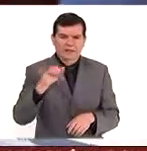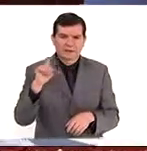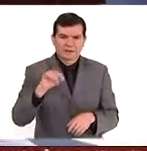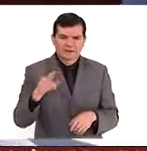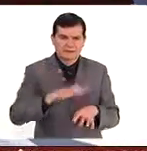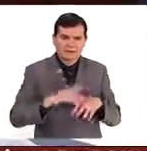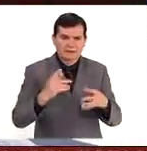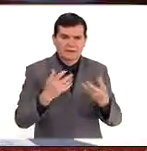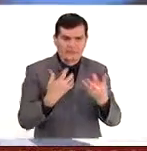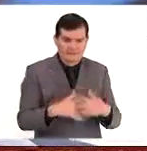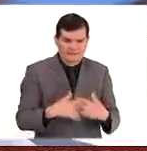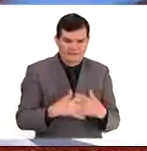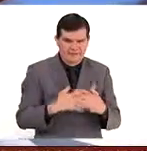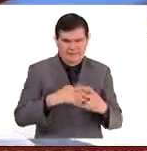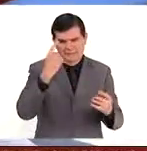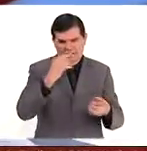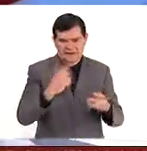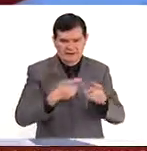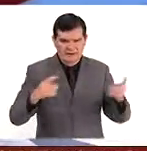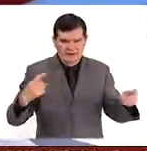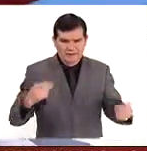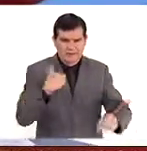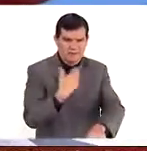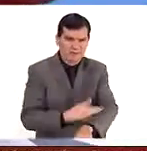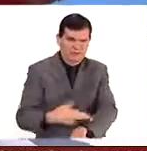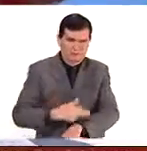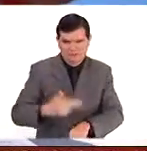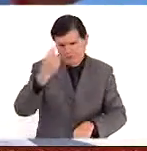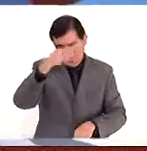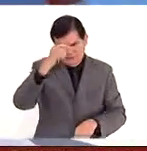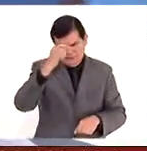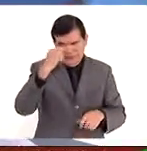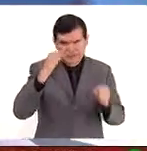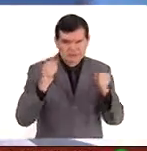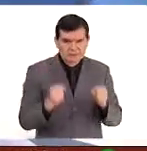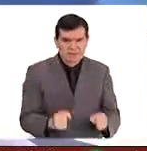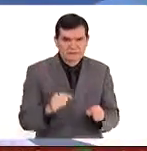de las empresas de